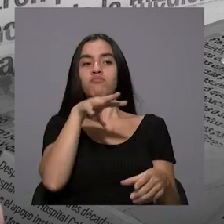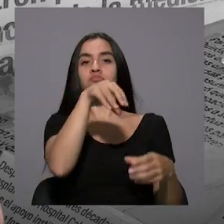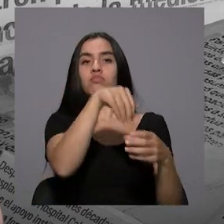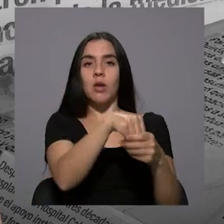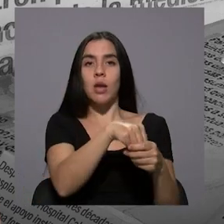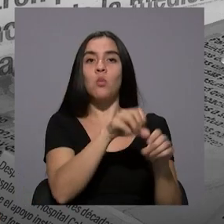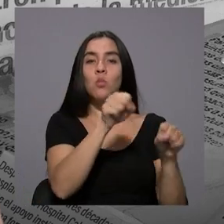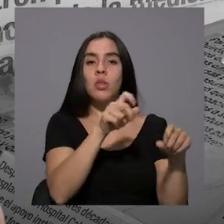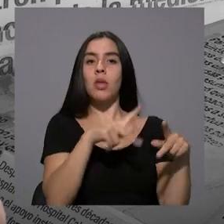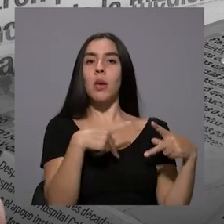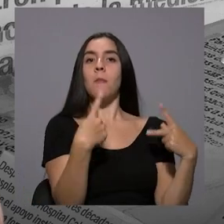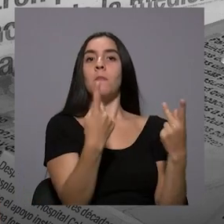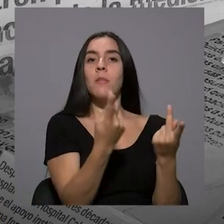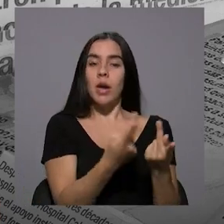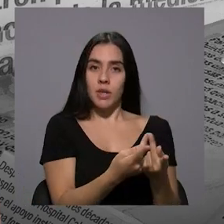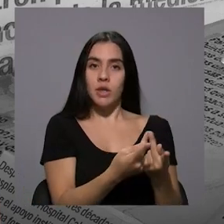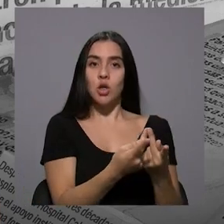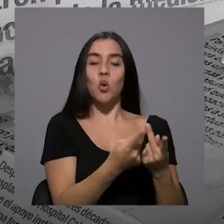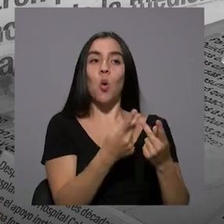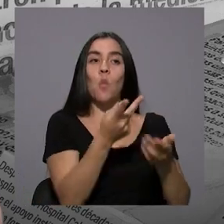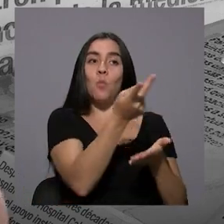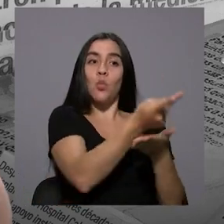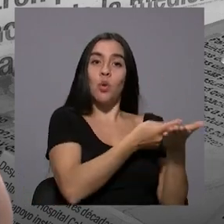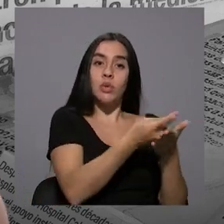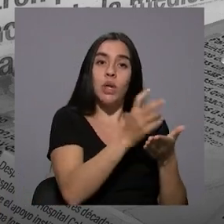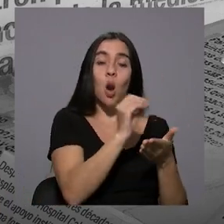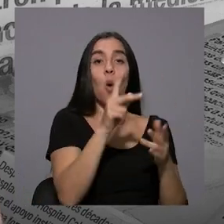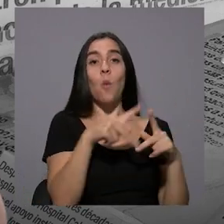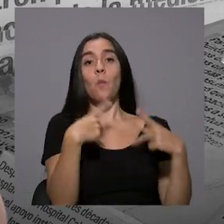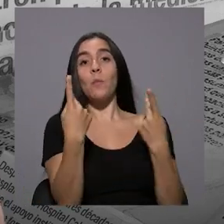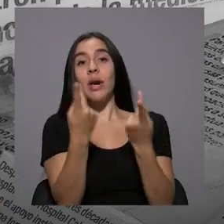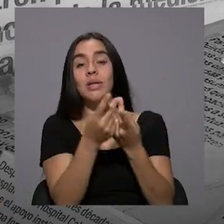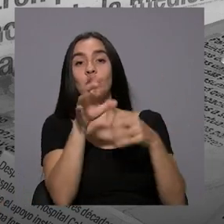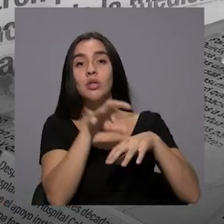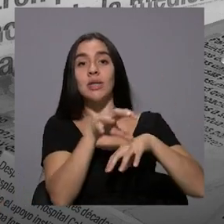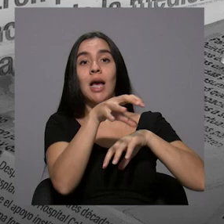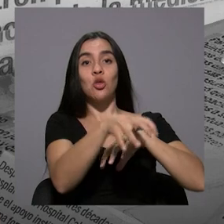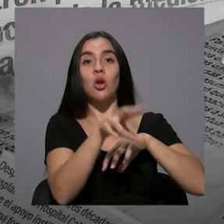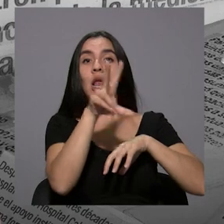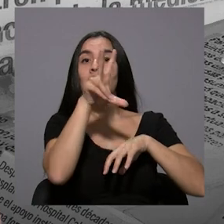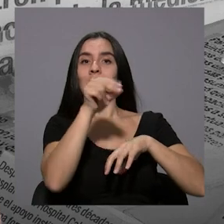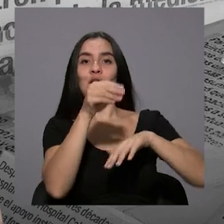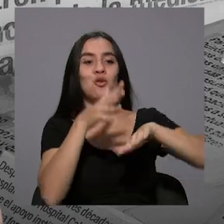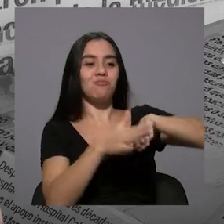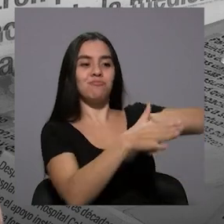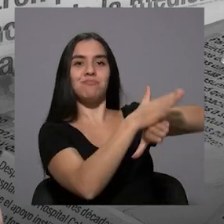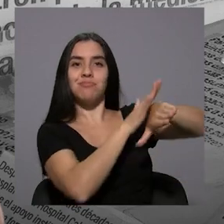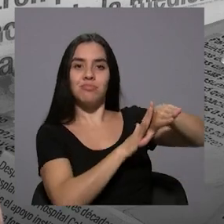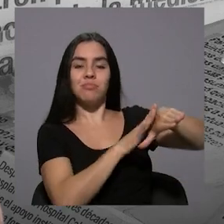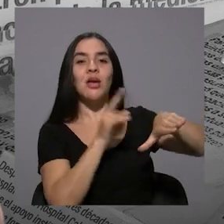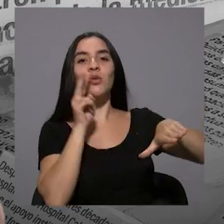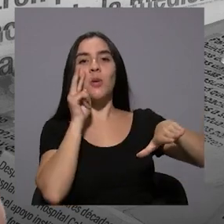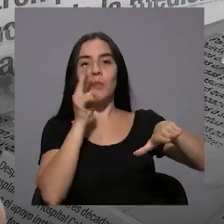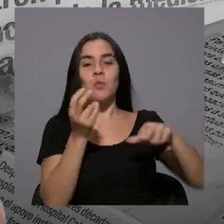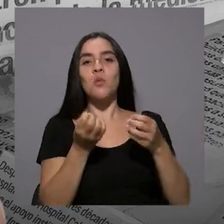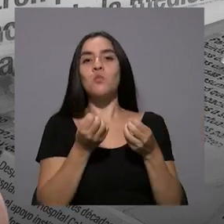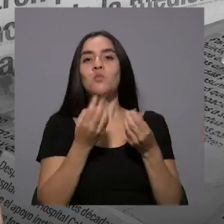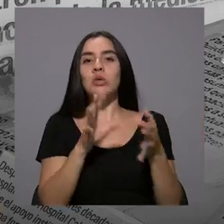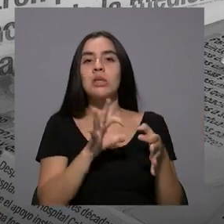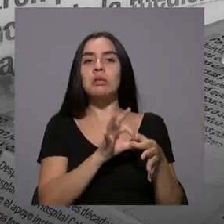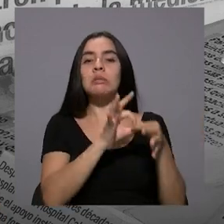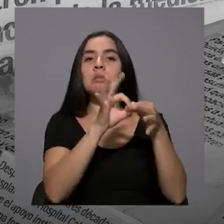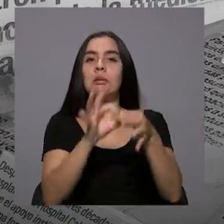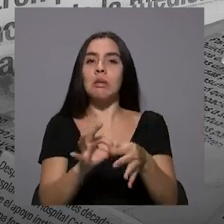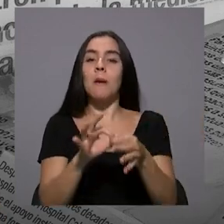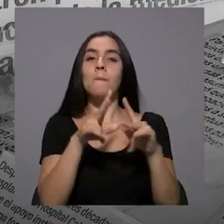jugar partidos de corte provincial y a corte cantonal que no están en todo el mapa. Entonces, vemos tendencias muy claras a